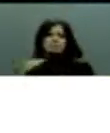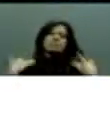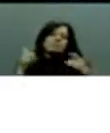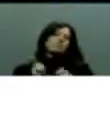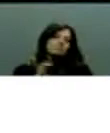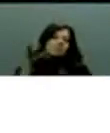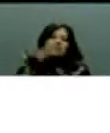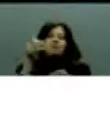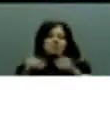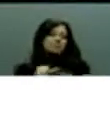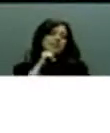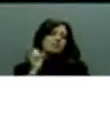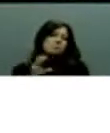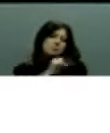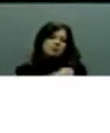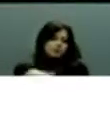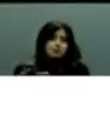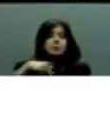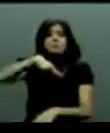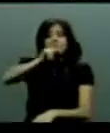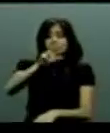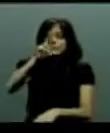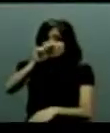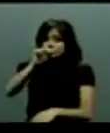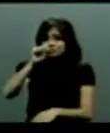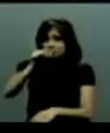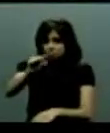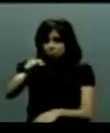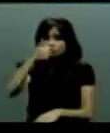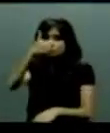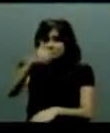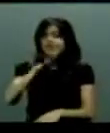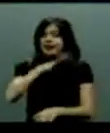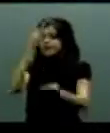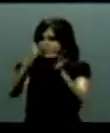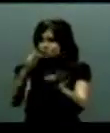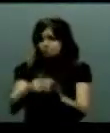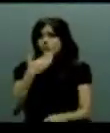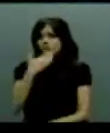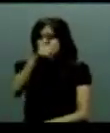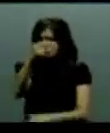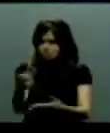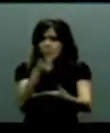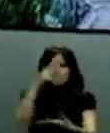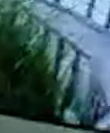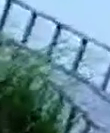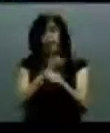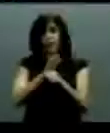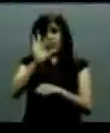pero el nivel nacional es de 80.6. Lo pueden consultar con México Evalúa.